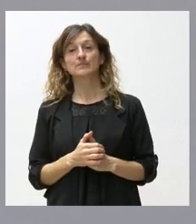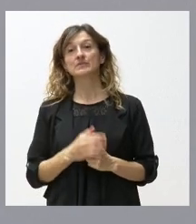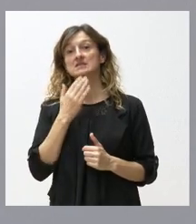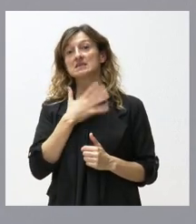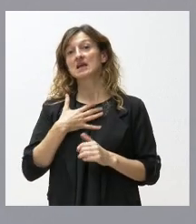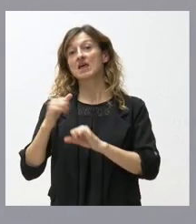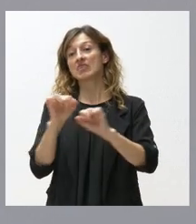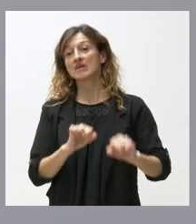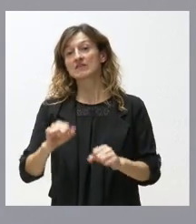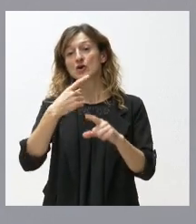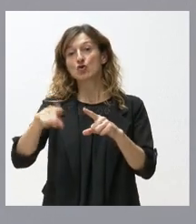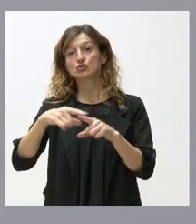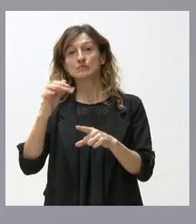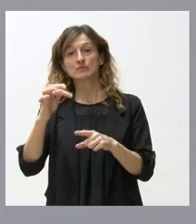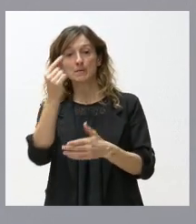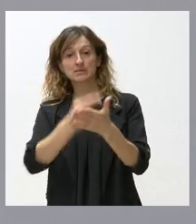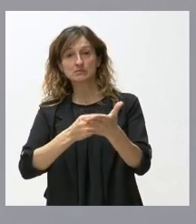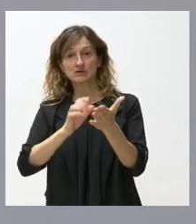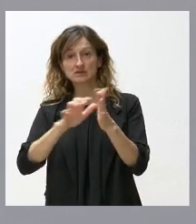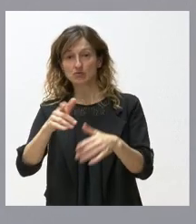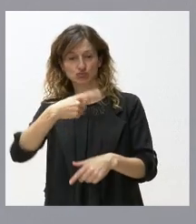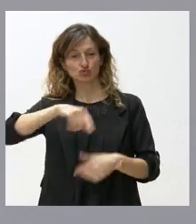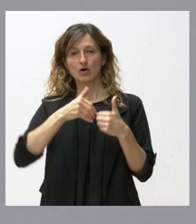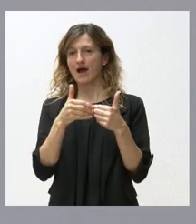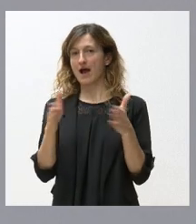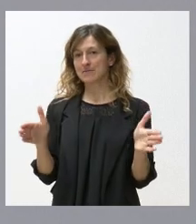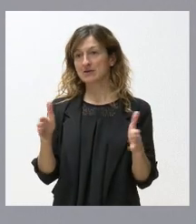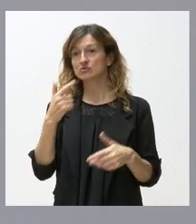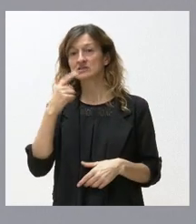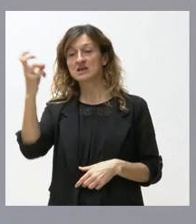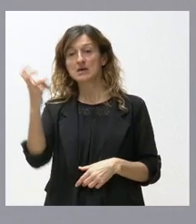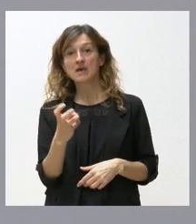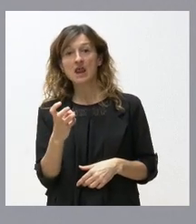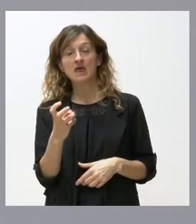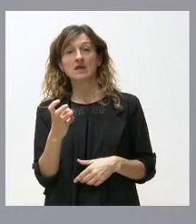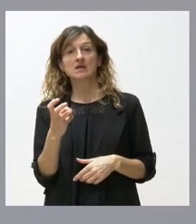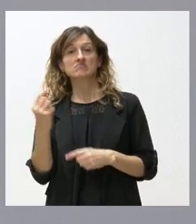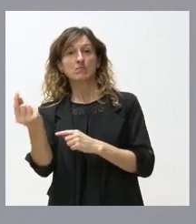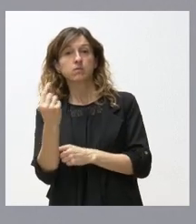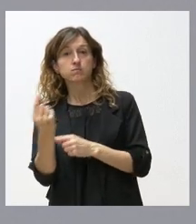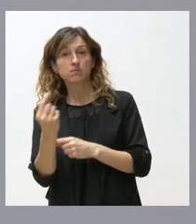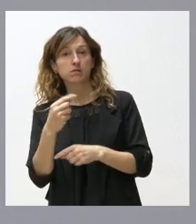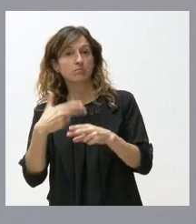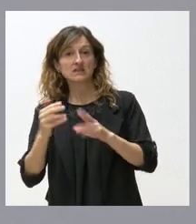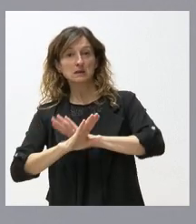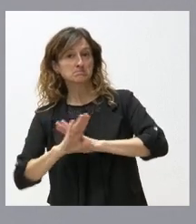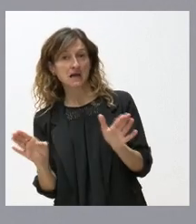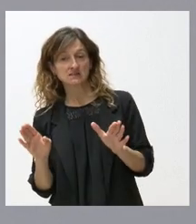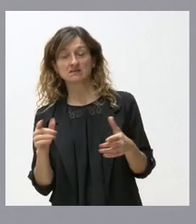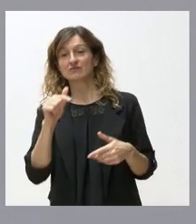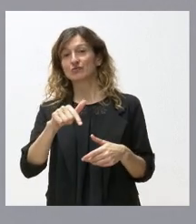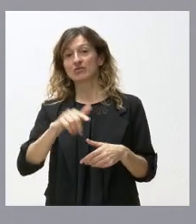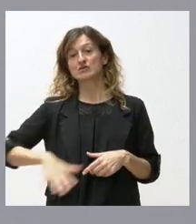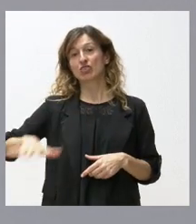positivas para el presupuesto de Castilla siempre estamos abiertos si vienen simplemente a la crítica política pues el Parlamento es un lugar muy